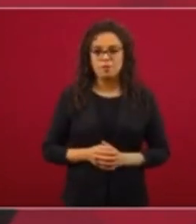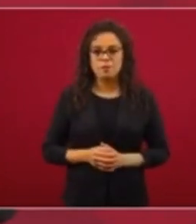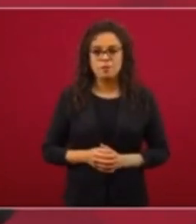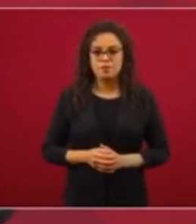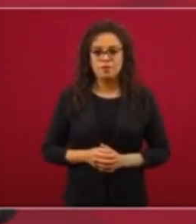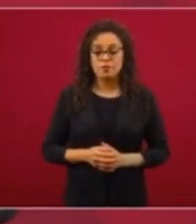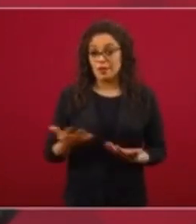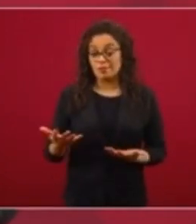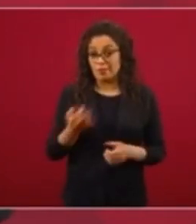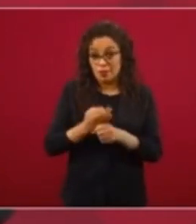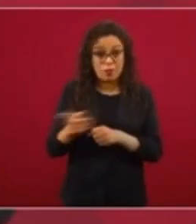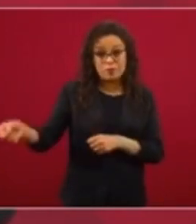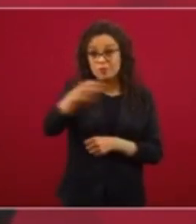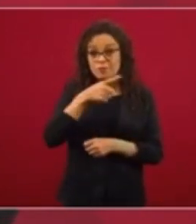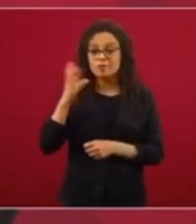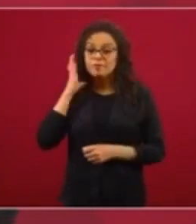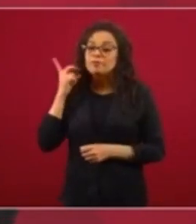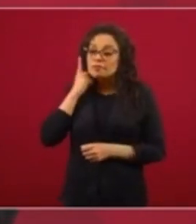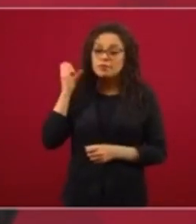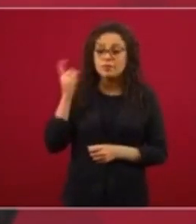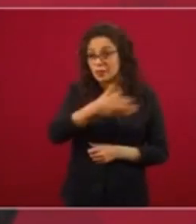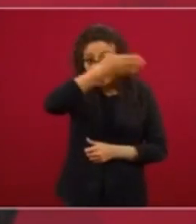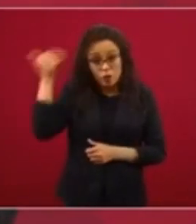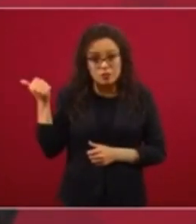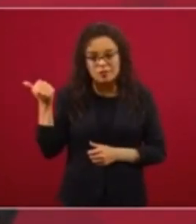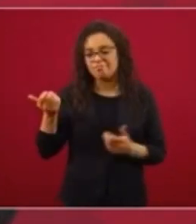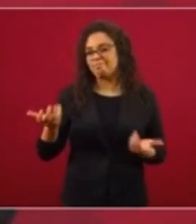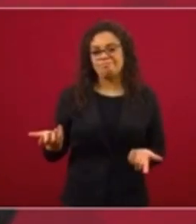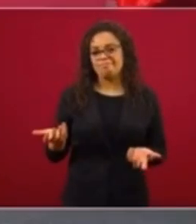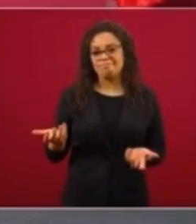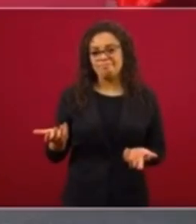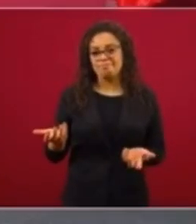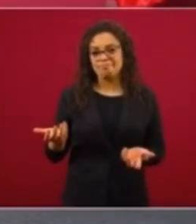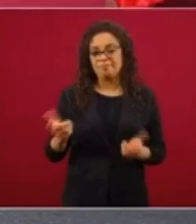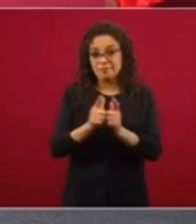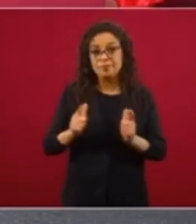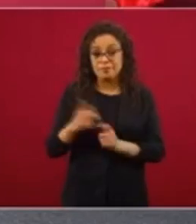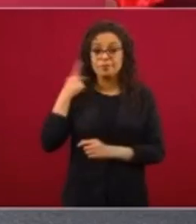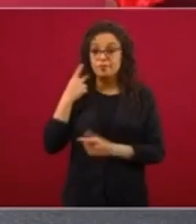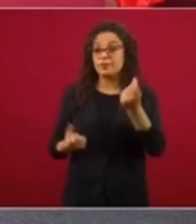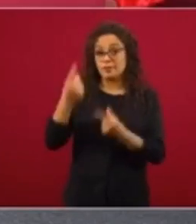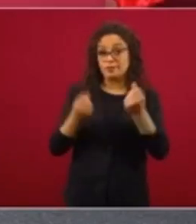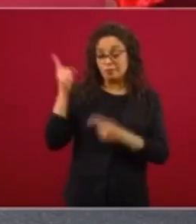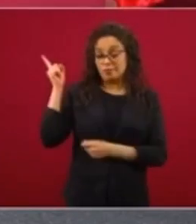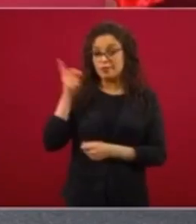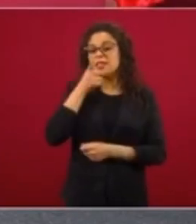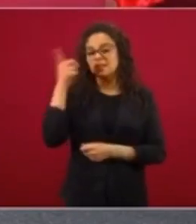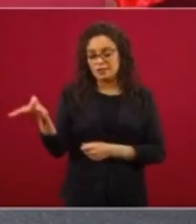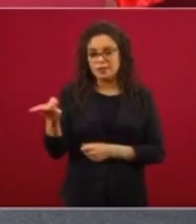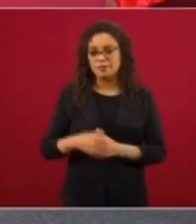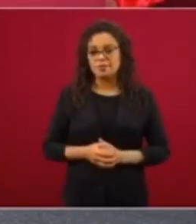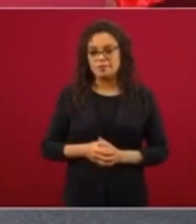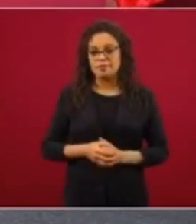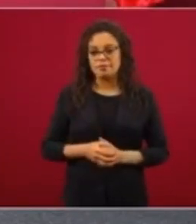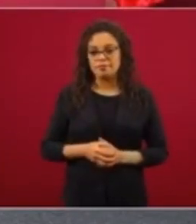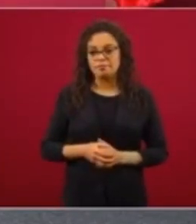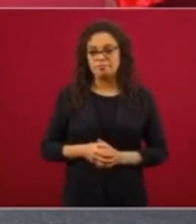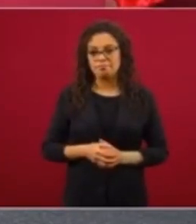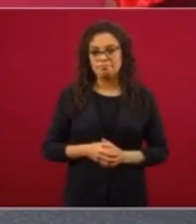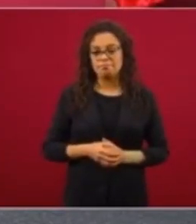ahora no es que no lo sepan los legisladores, porque hay algunos legisladores de todos los partidos que repiten, que ya tienen